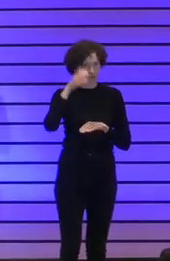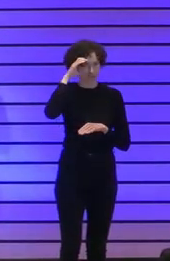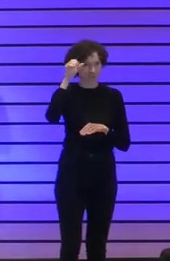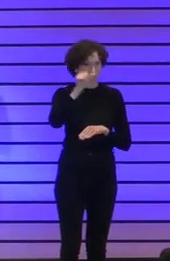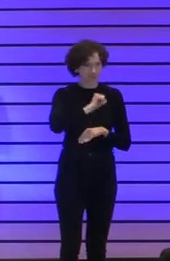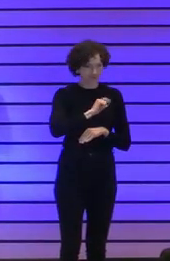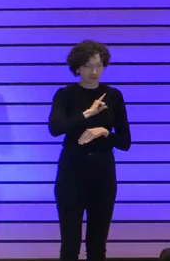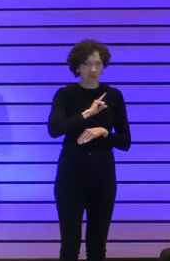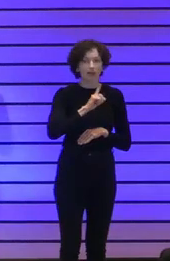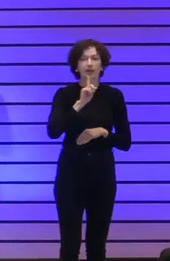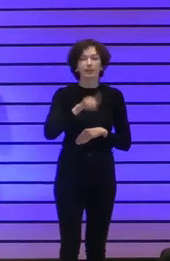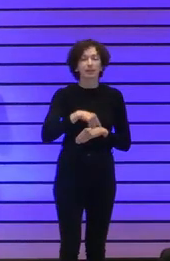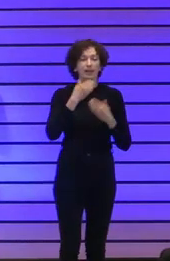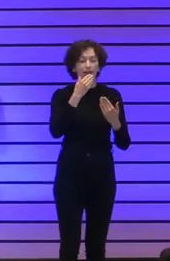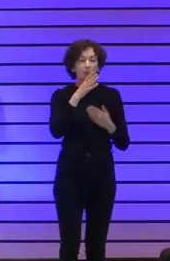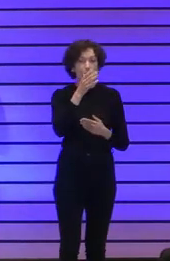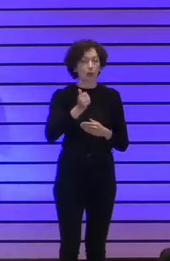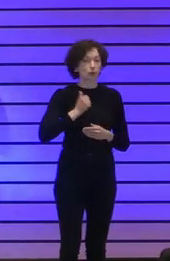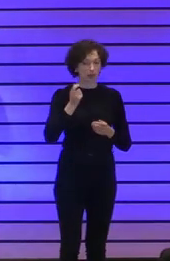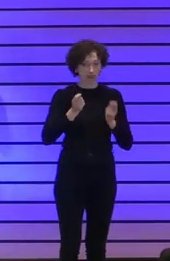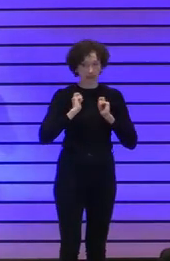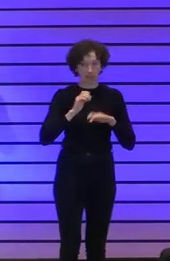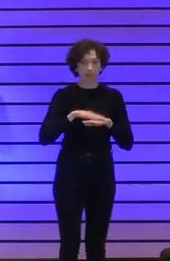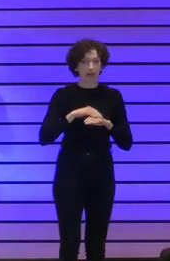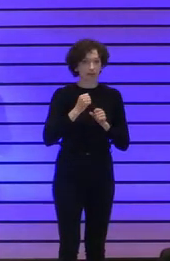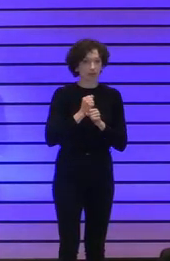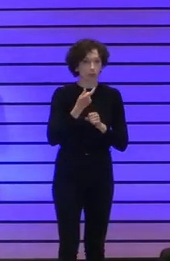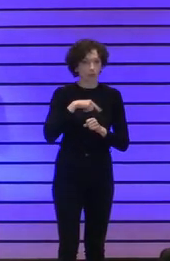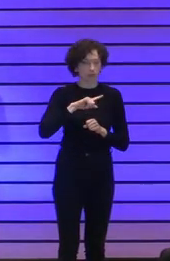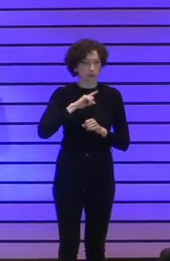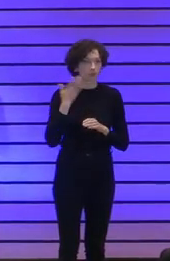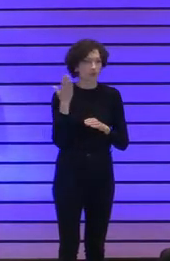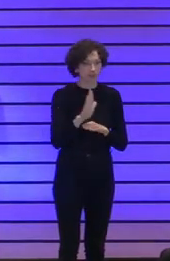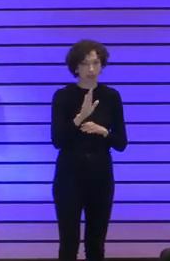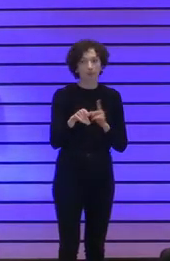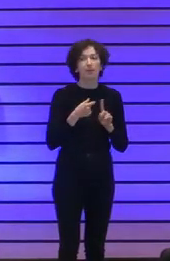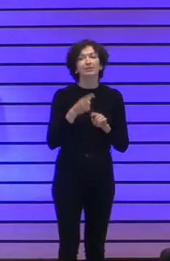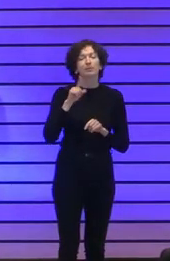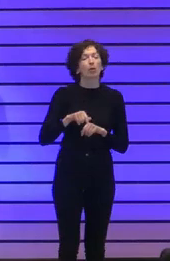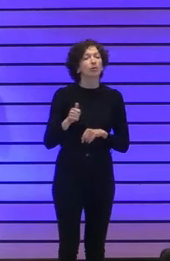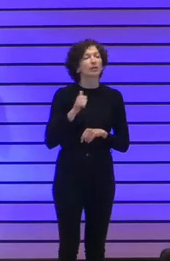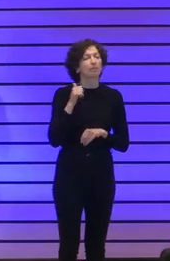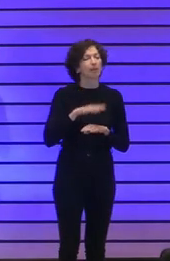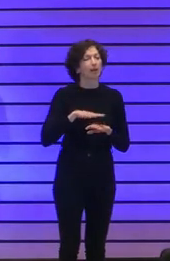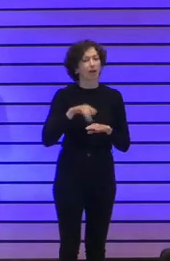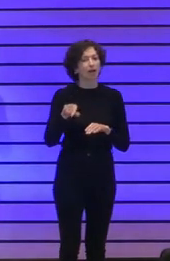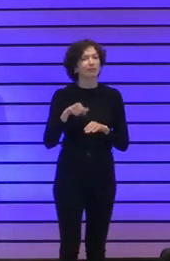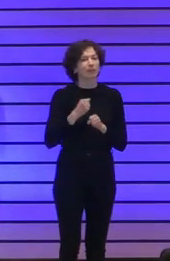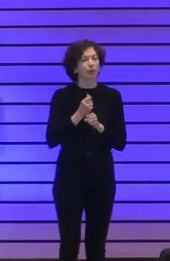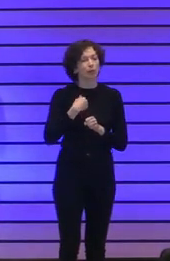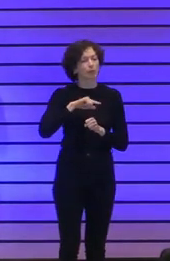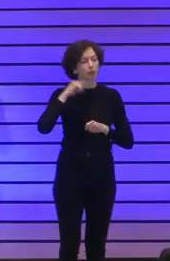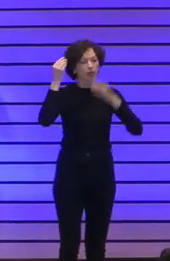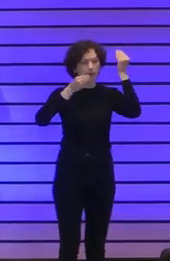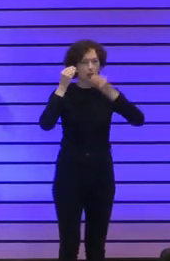gracias por tener la oportunidad de presentar nuestro trabajo y de tener la oportunidad también de reflexionar sobre él porque yo